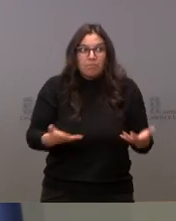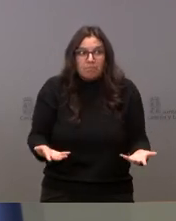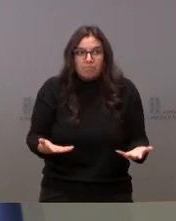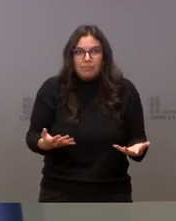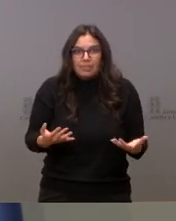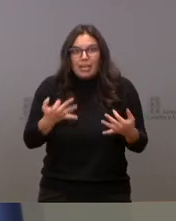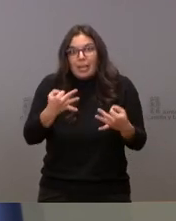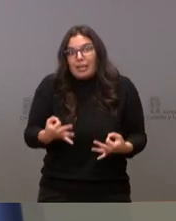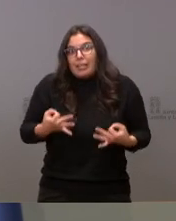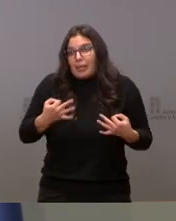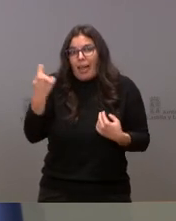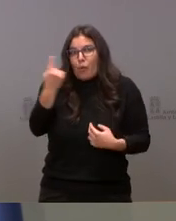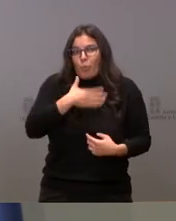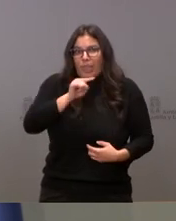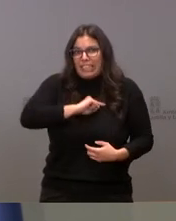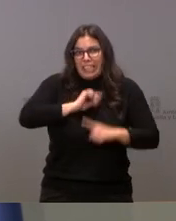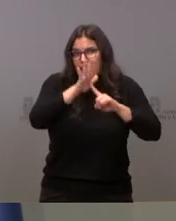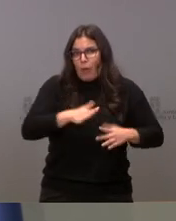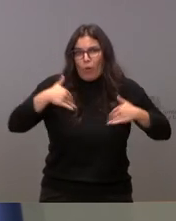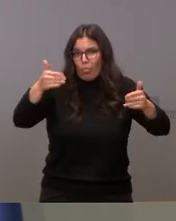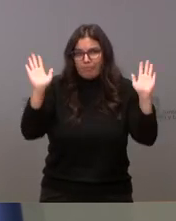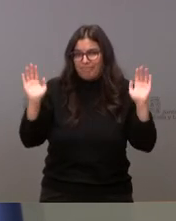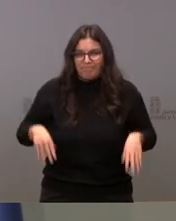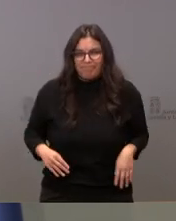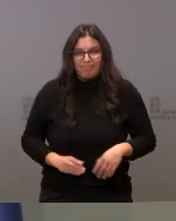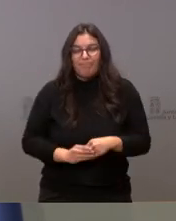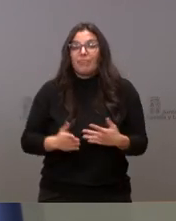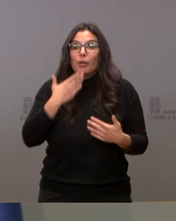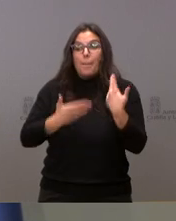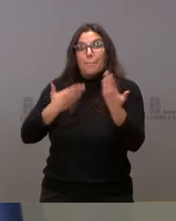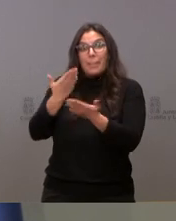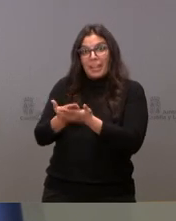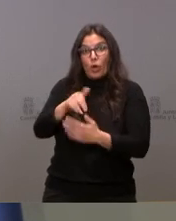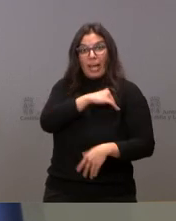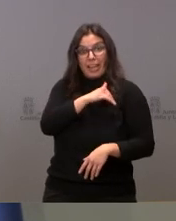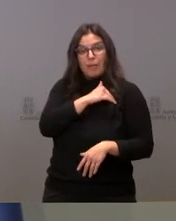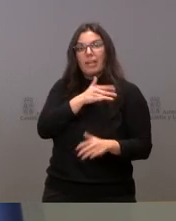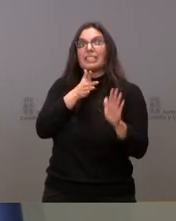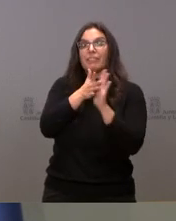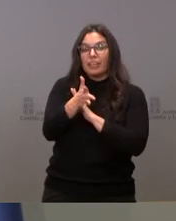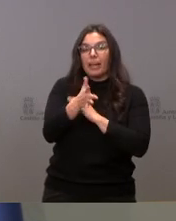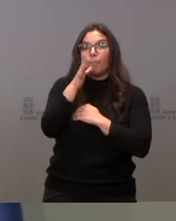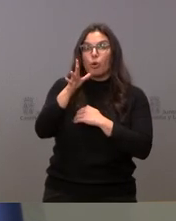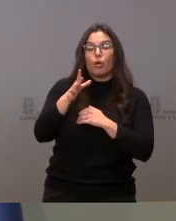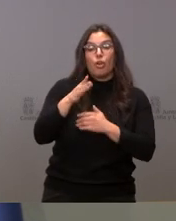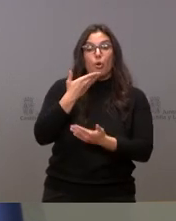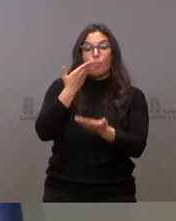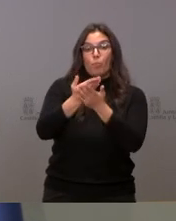posibilidad de sentirse agraviado. Lo que hacemos con esta petición es dar curso a una proposición no de ley,